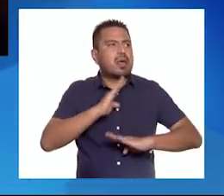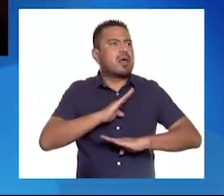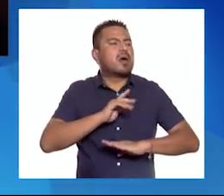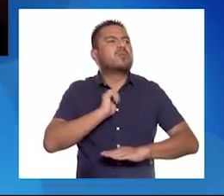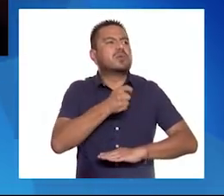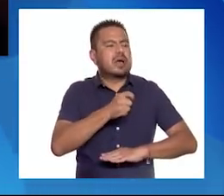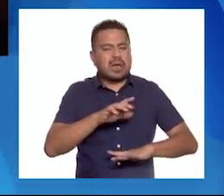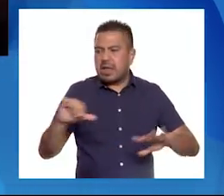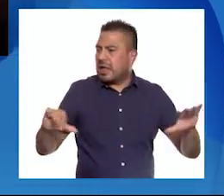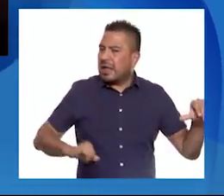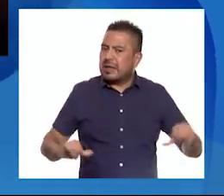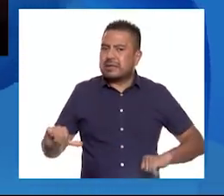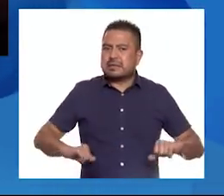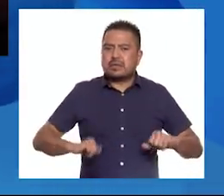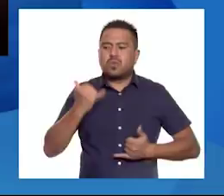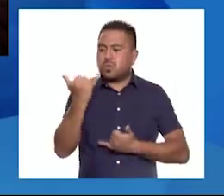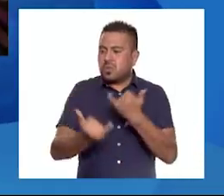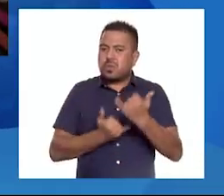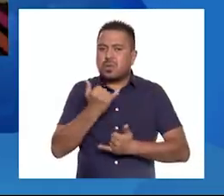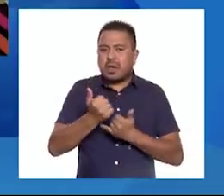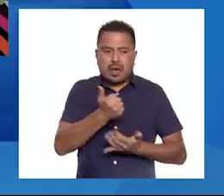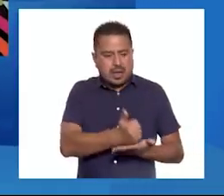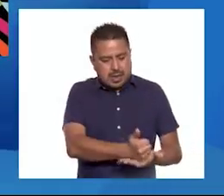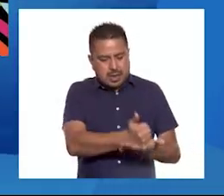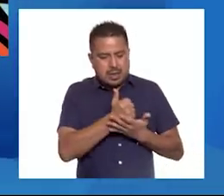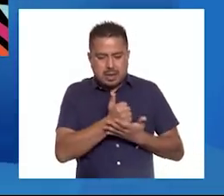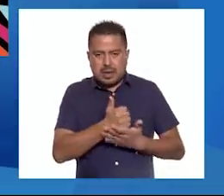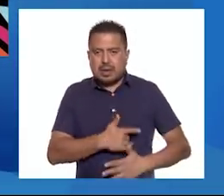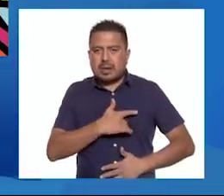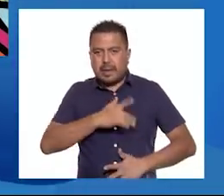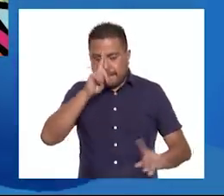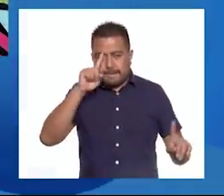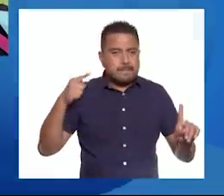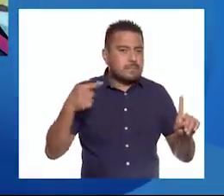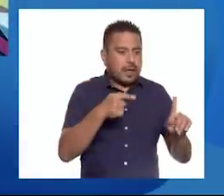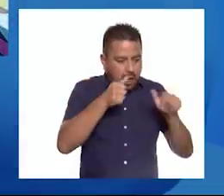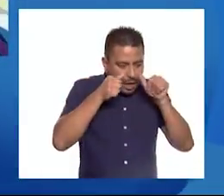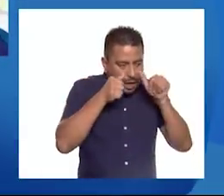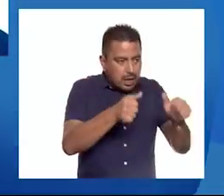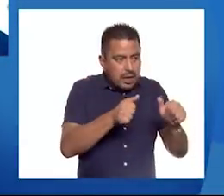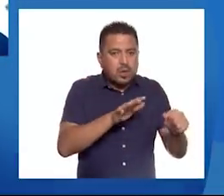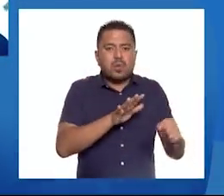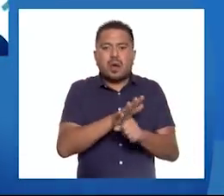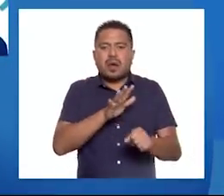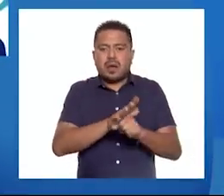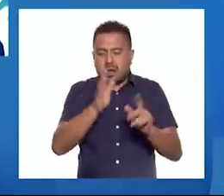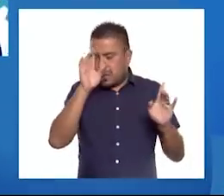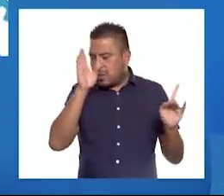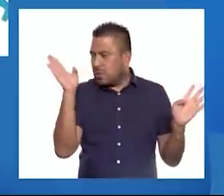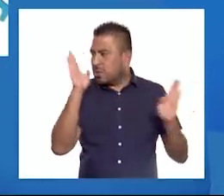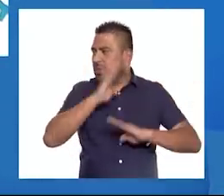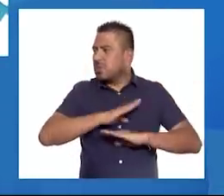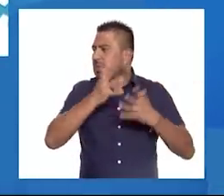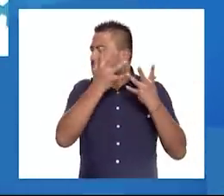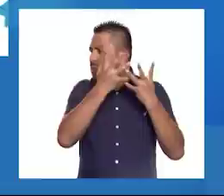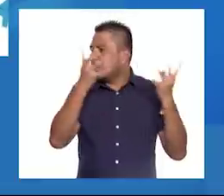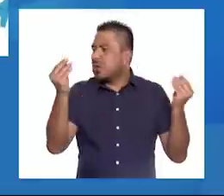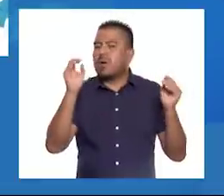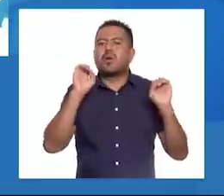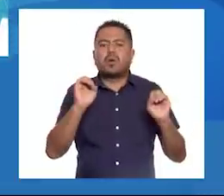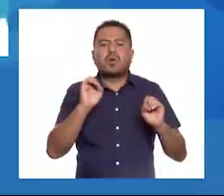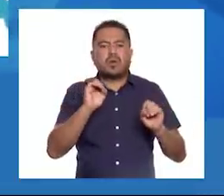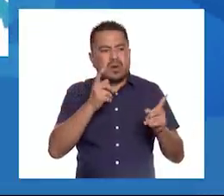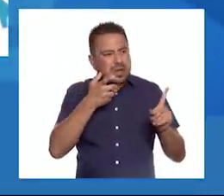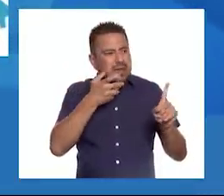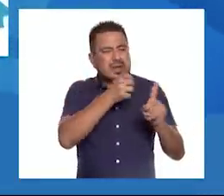que son actividades y juegos que nos ayudan a centrar nuestra atención en despejar nuestra mente o resolver